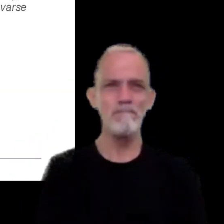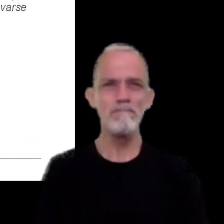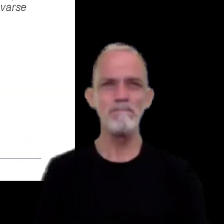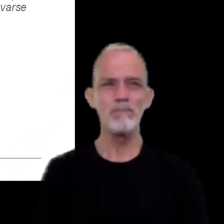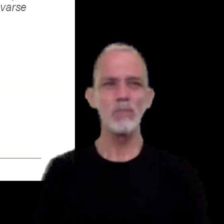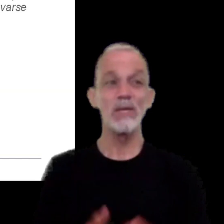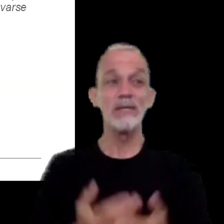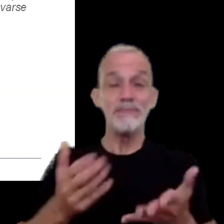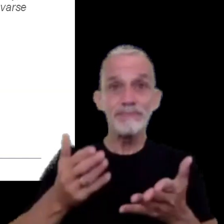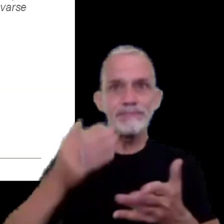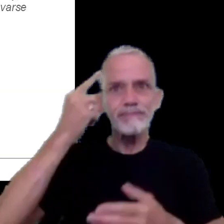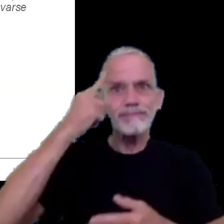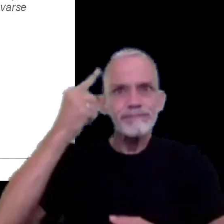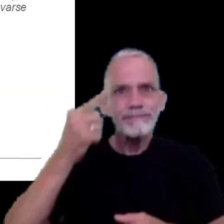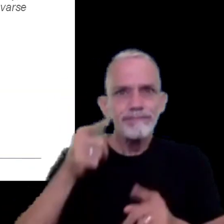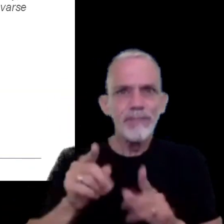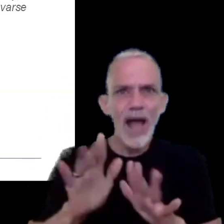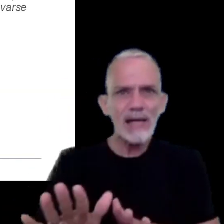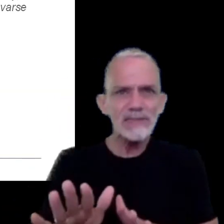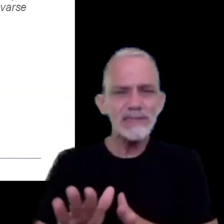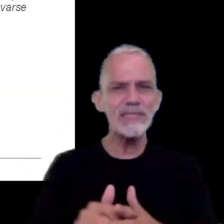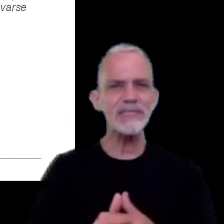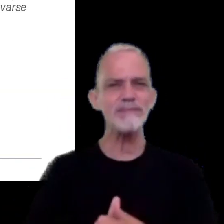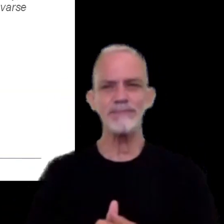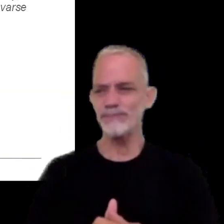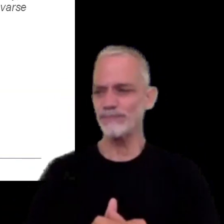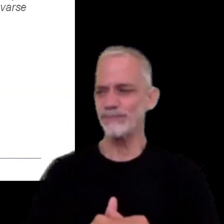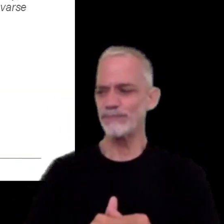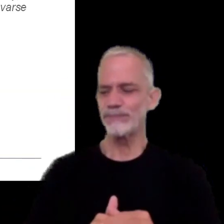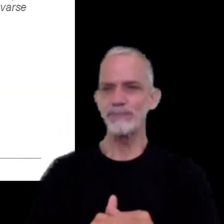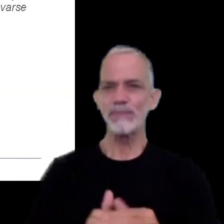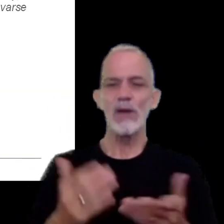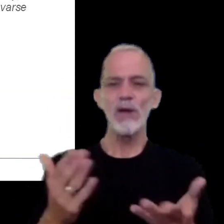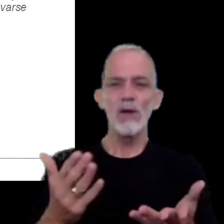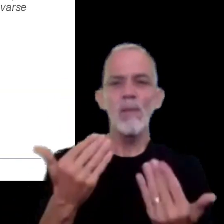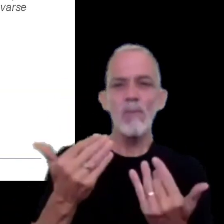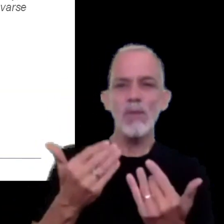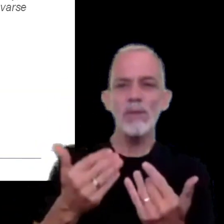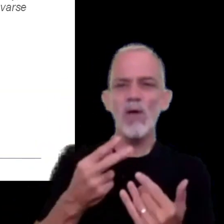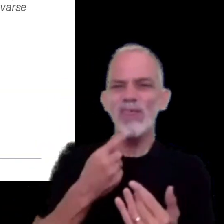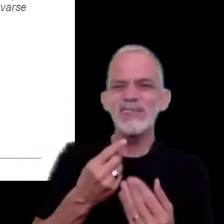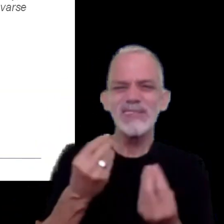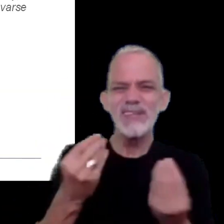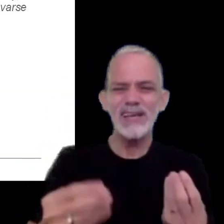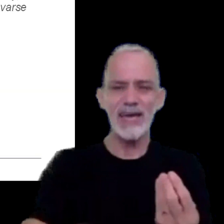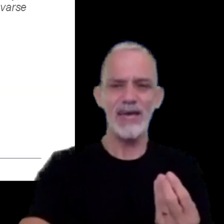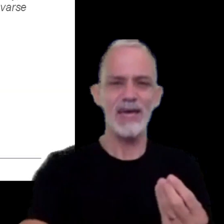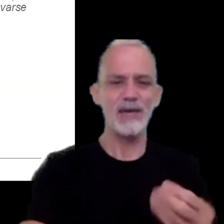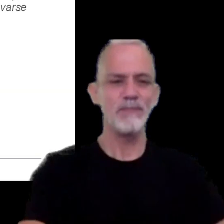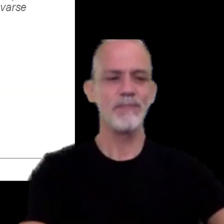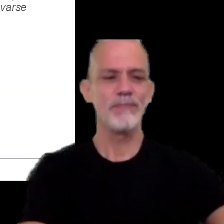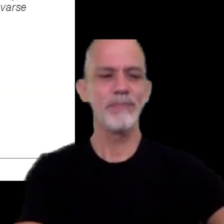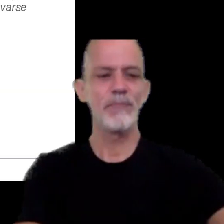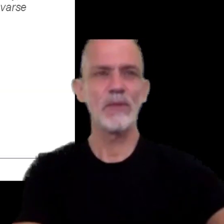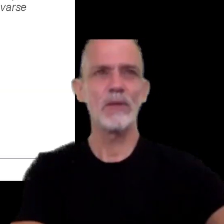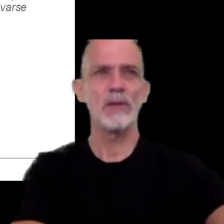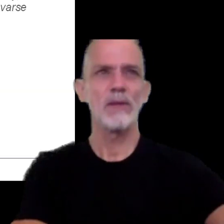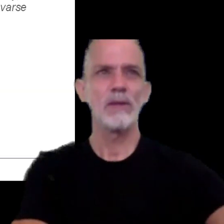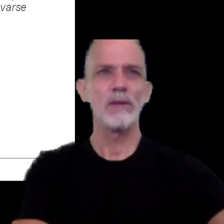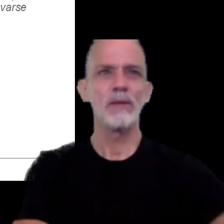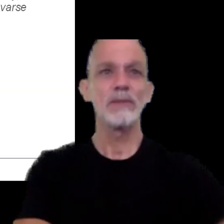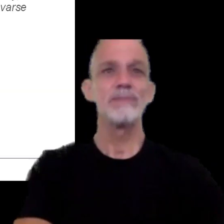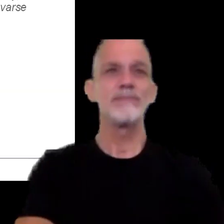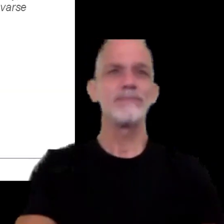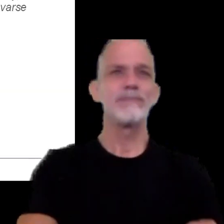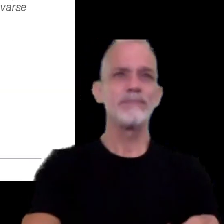este concepto en definitiva lo que podemos reducirlo es a la pregunta tan simple